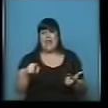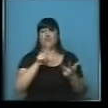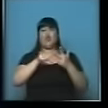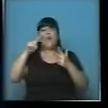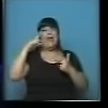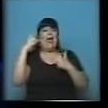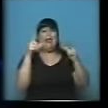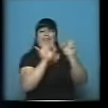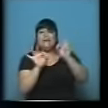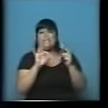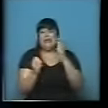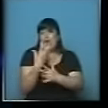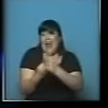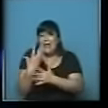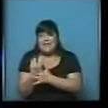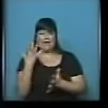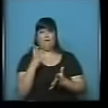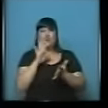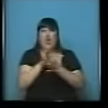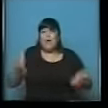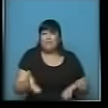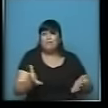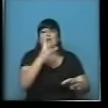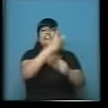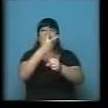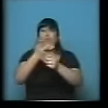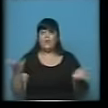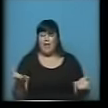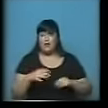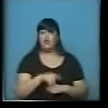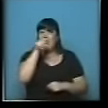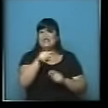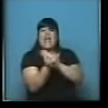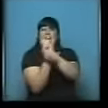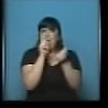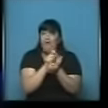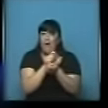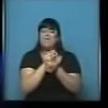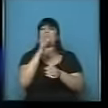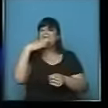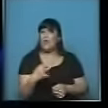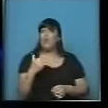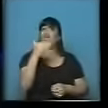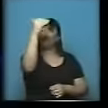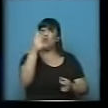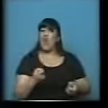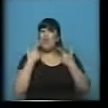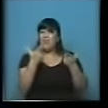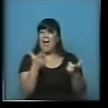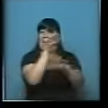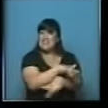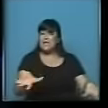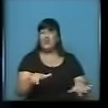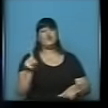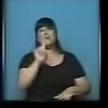creativo, robótica, programación, emprendedorismo, los secundarios. Esa reforma es la que va a permitir que nuestros chicos no solo